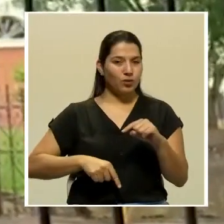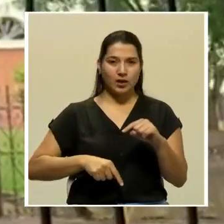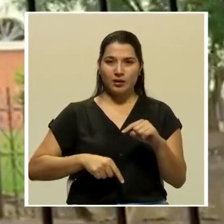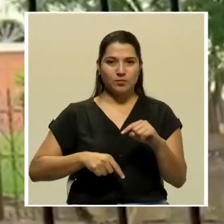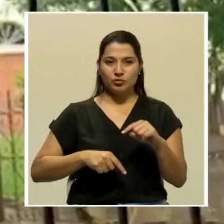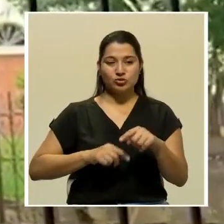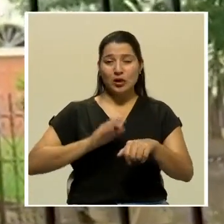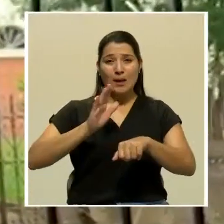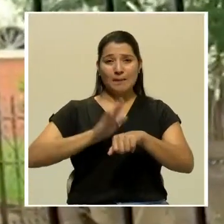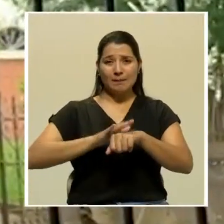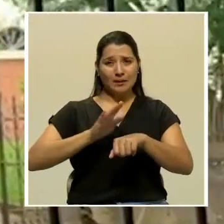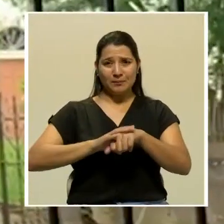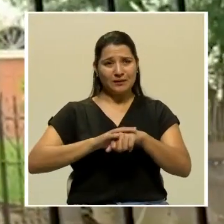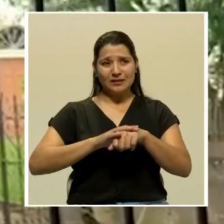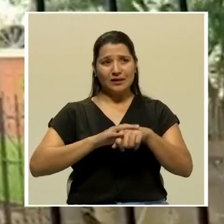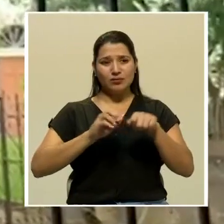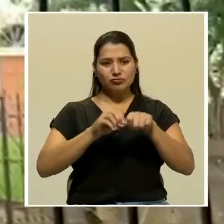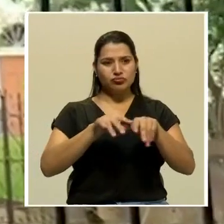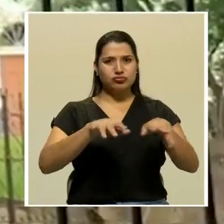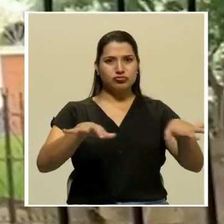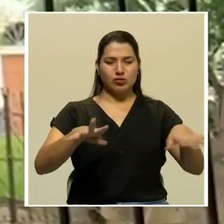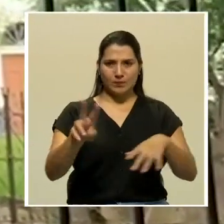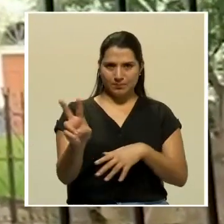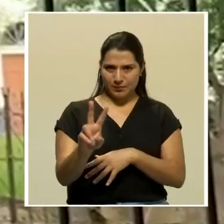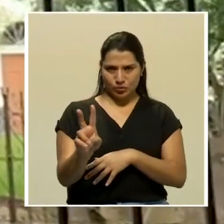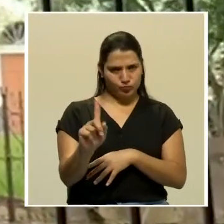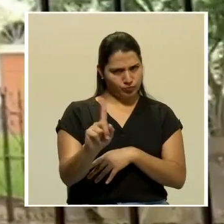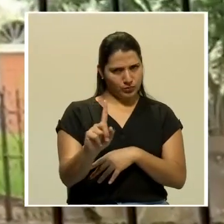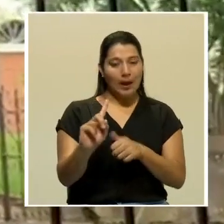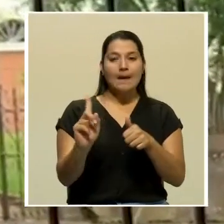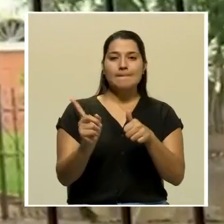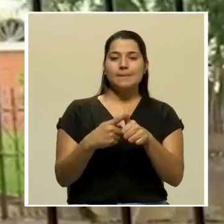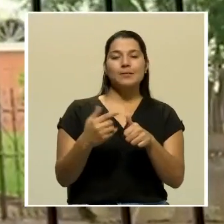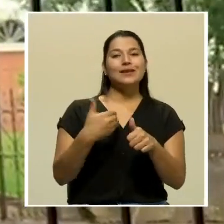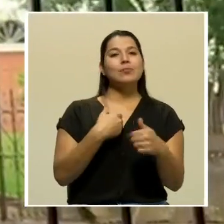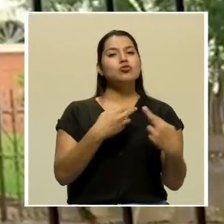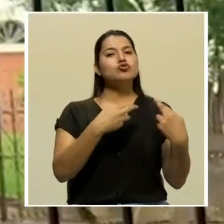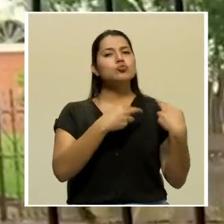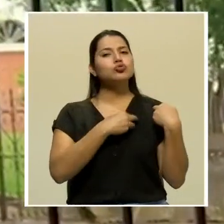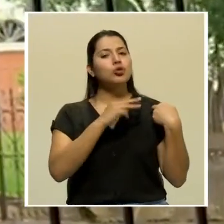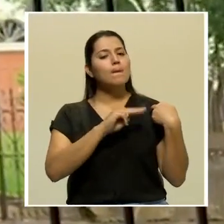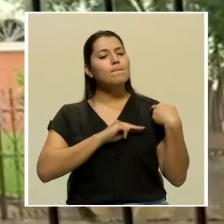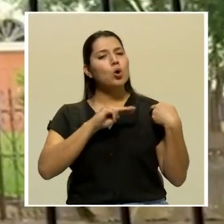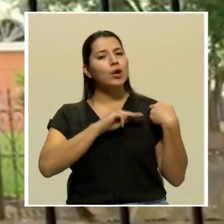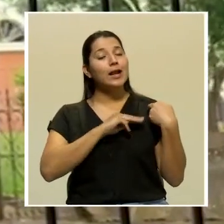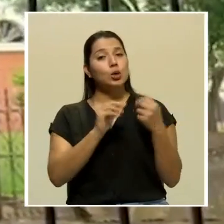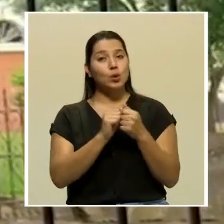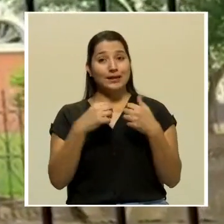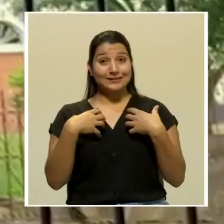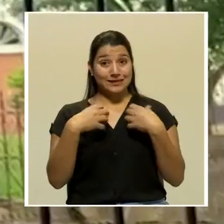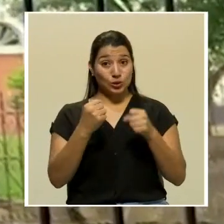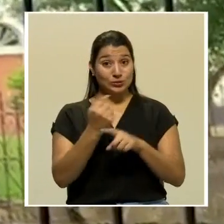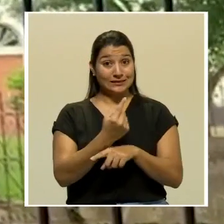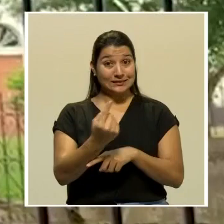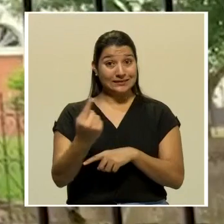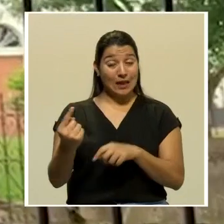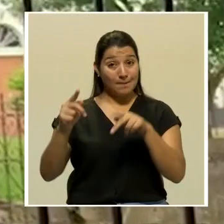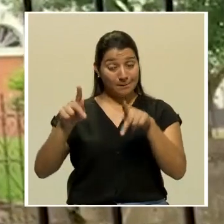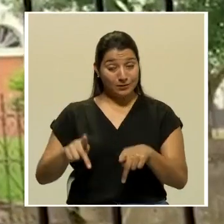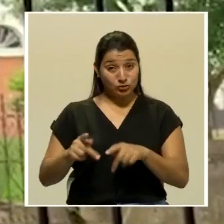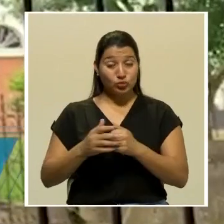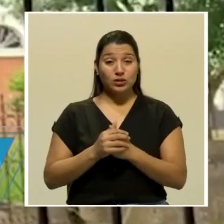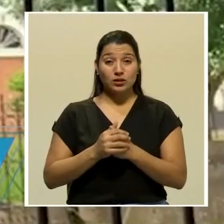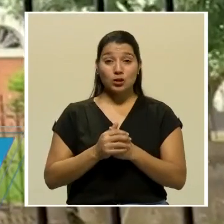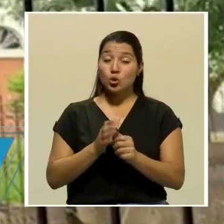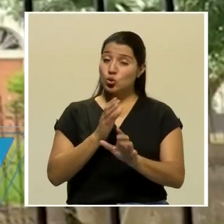medio para que otros se enfermen, entonces primero tenemos una responsabilidad moral con la salud de la gente. Las medidas